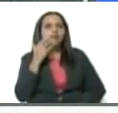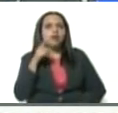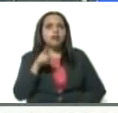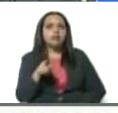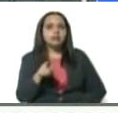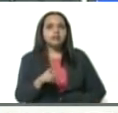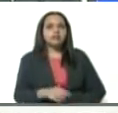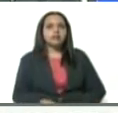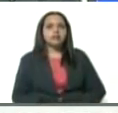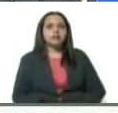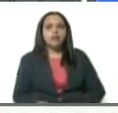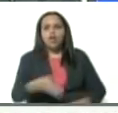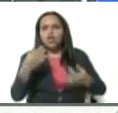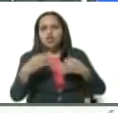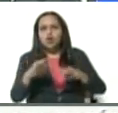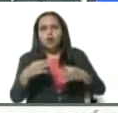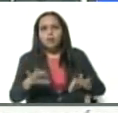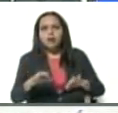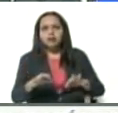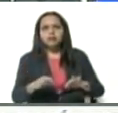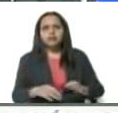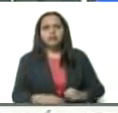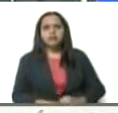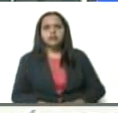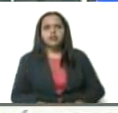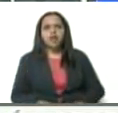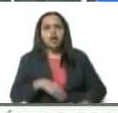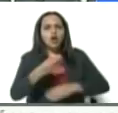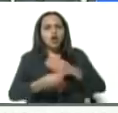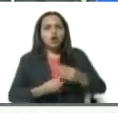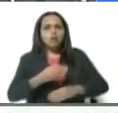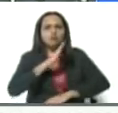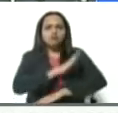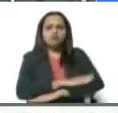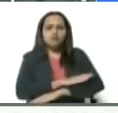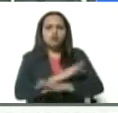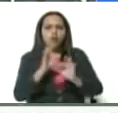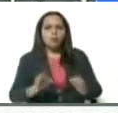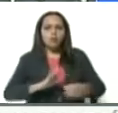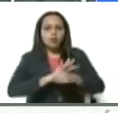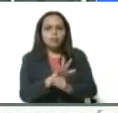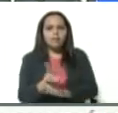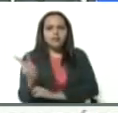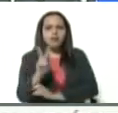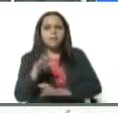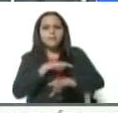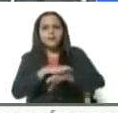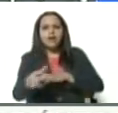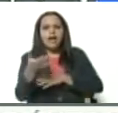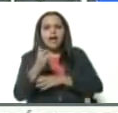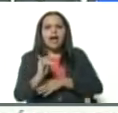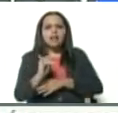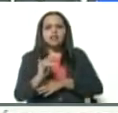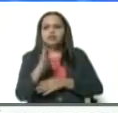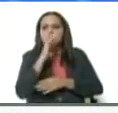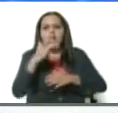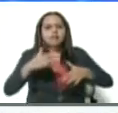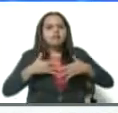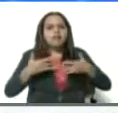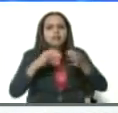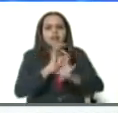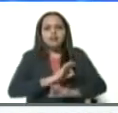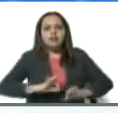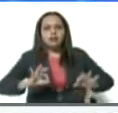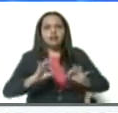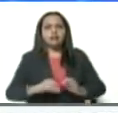normalmente, lo que da es cómo se comporta el COVID-19 en Venezuela, donde la mayoría son pacientes asintomáticos.